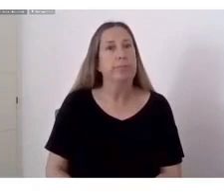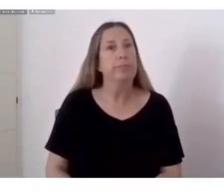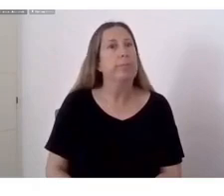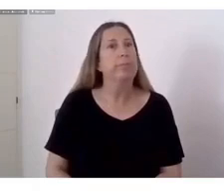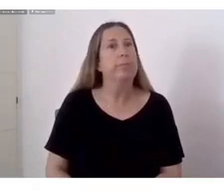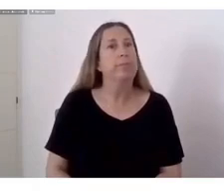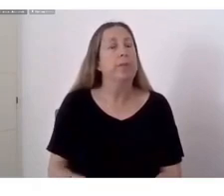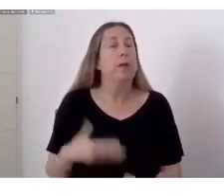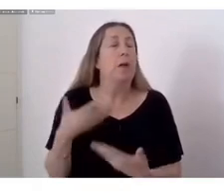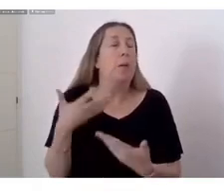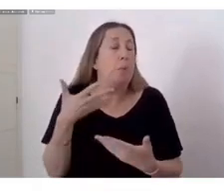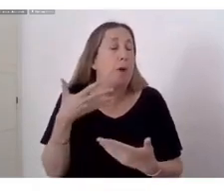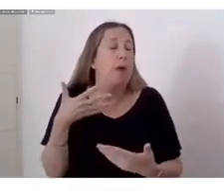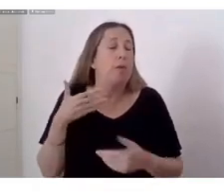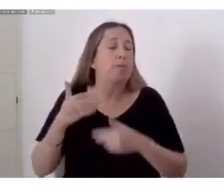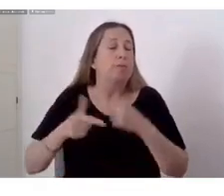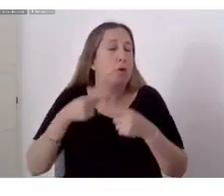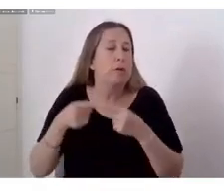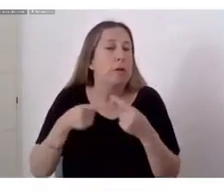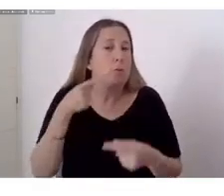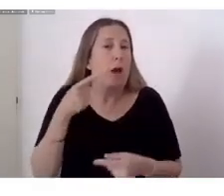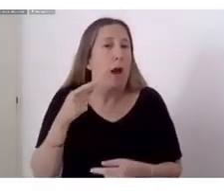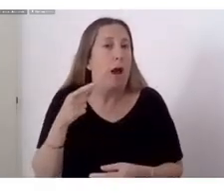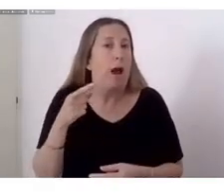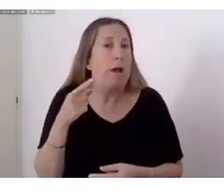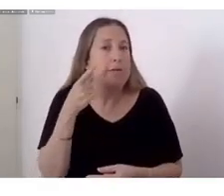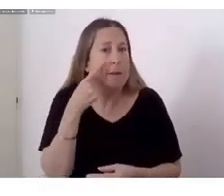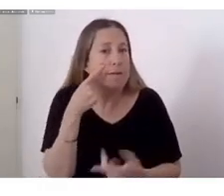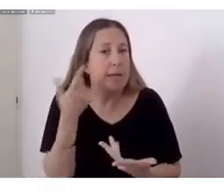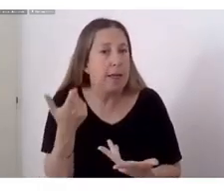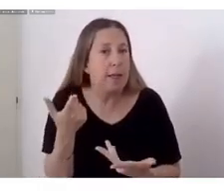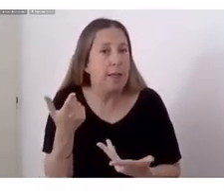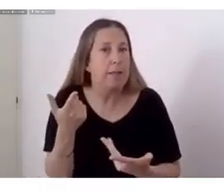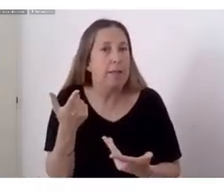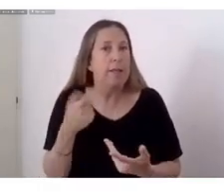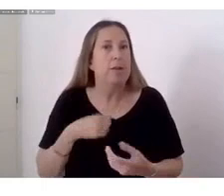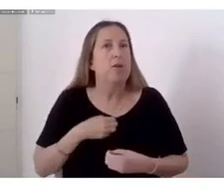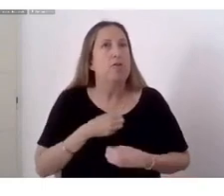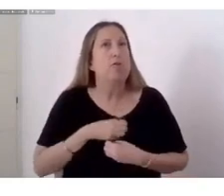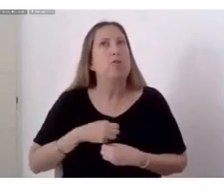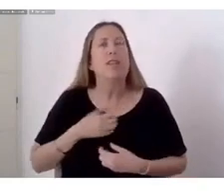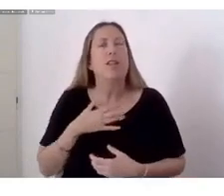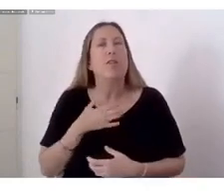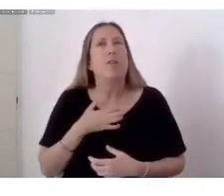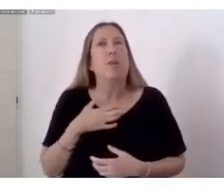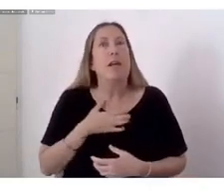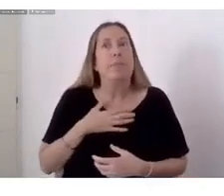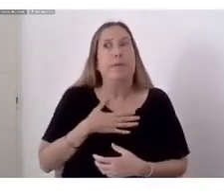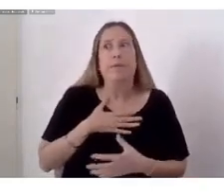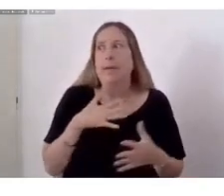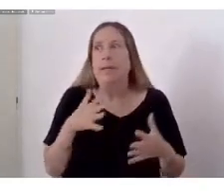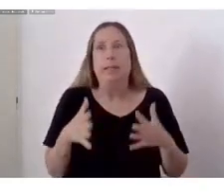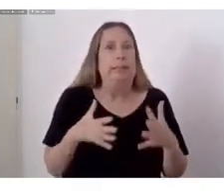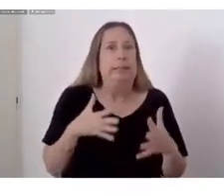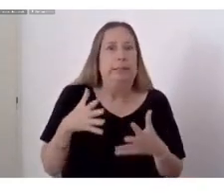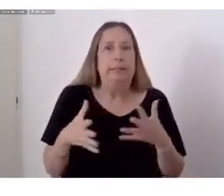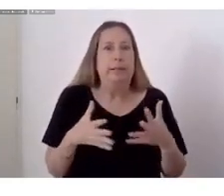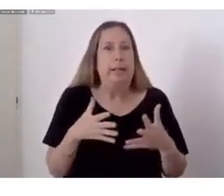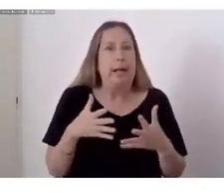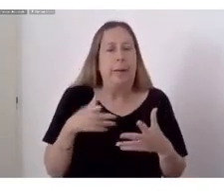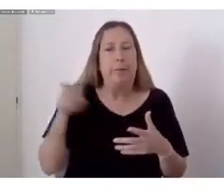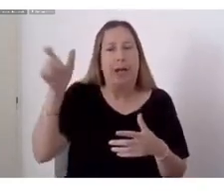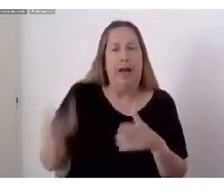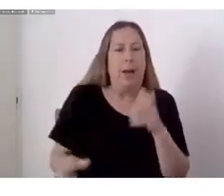vivir Yo siento que mi fe Se tambalea Que la gente mala Vive